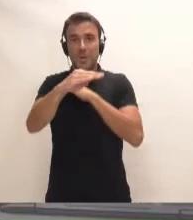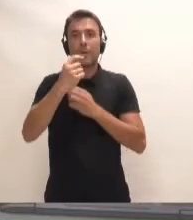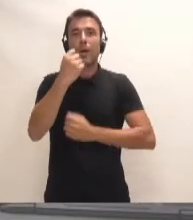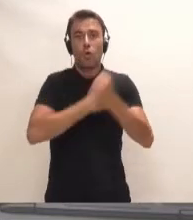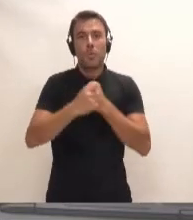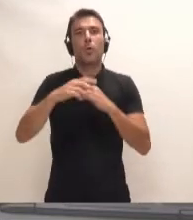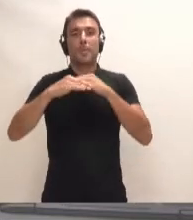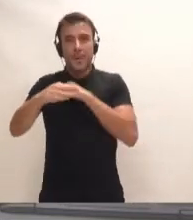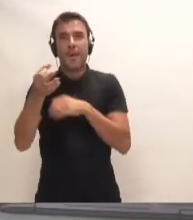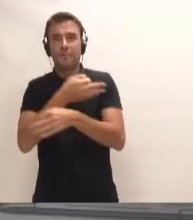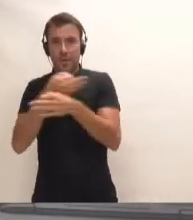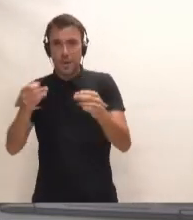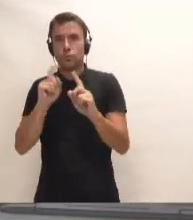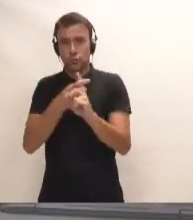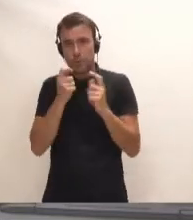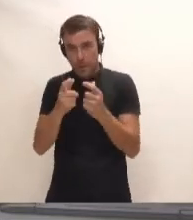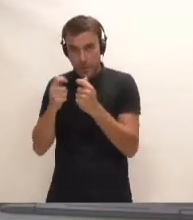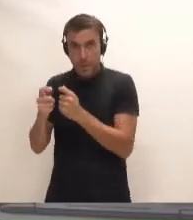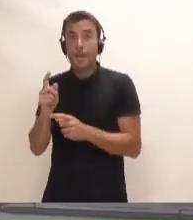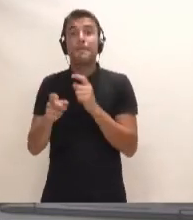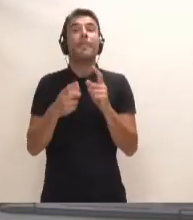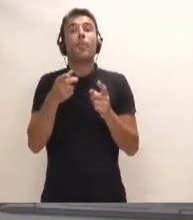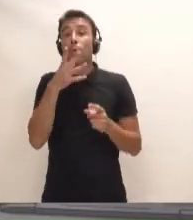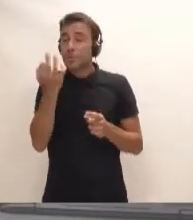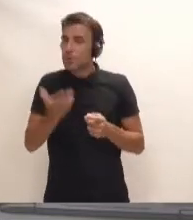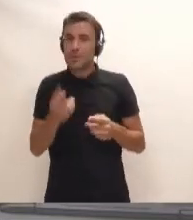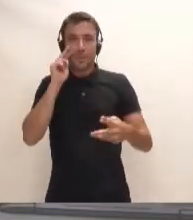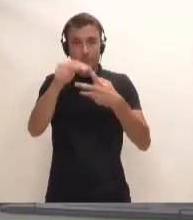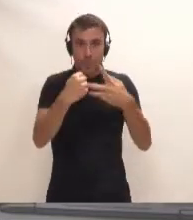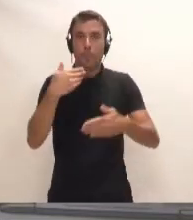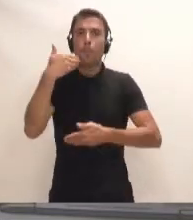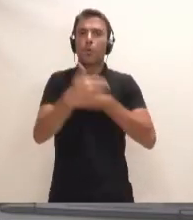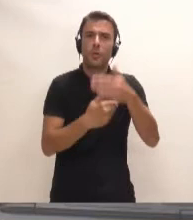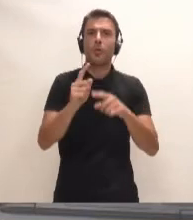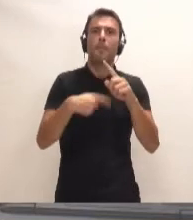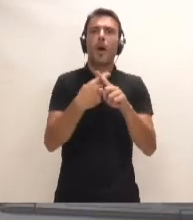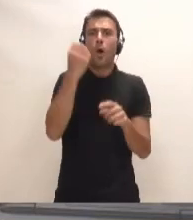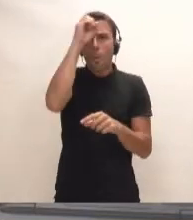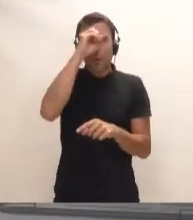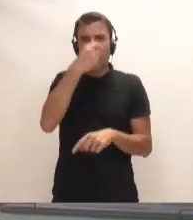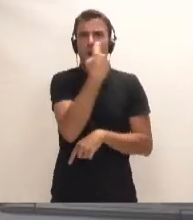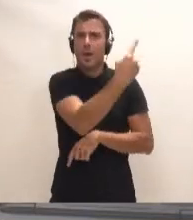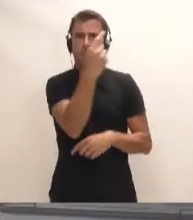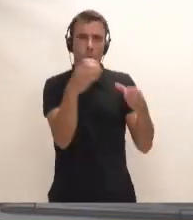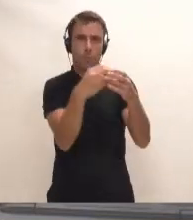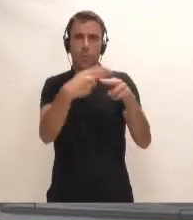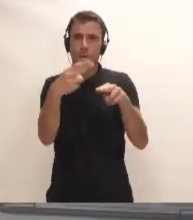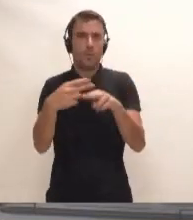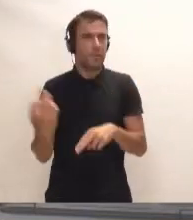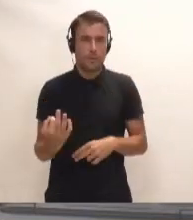y eficaz. Para ello se hace imprescindible la transparencia en los procesos y la definición clara de las posturas de los responsables políticos.